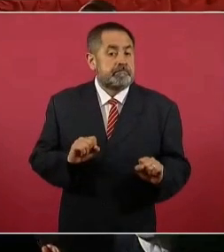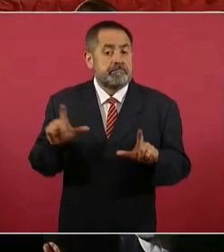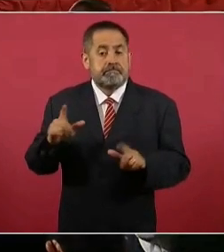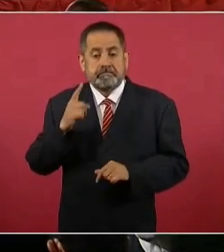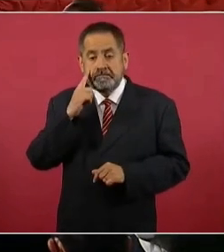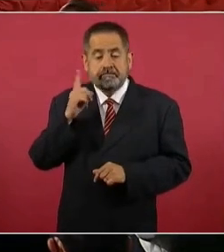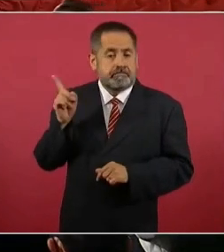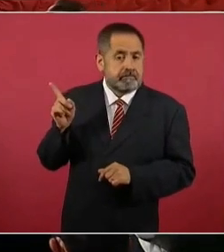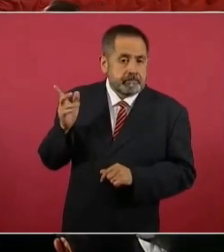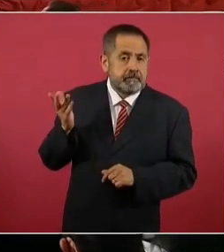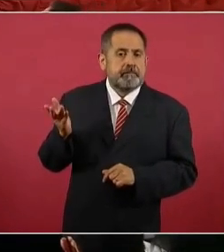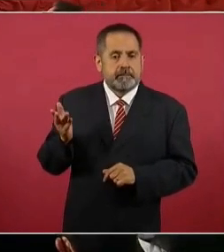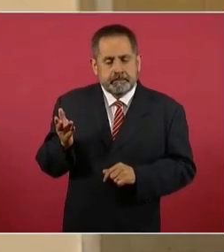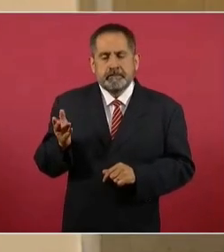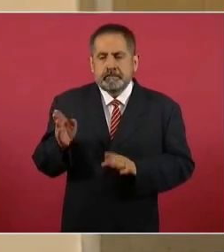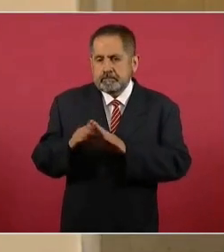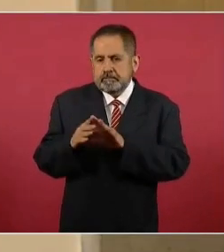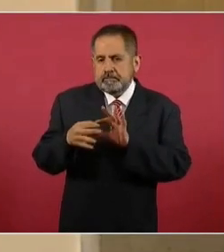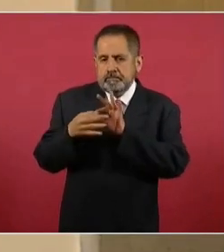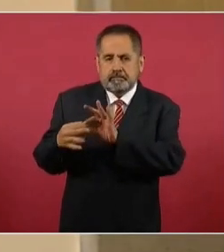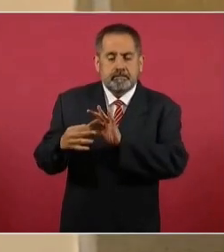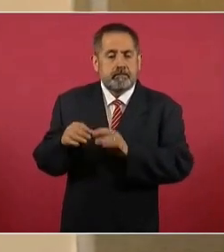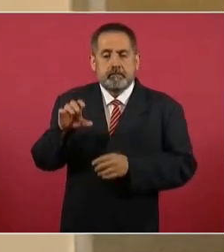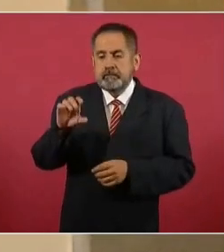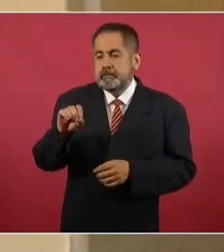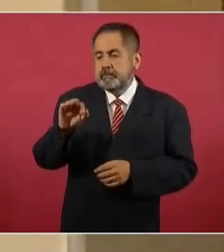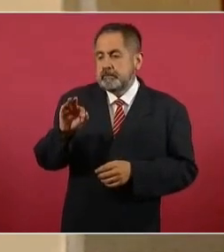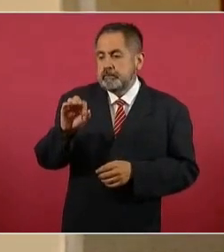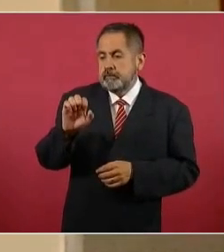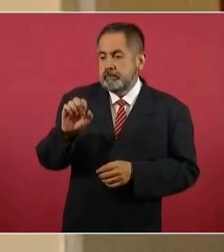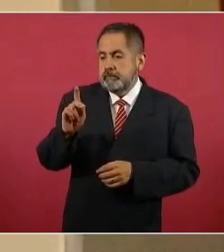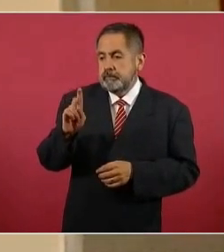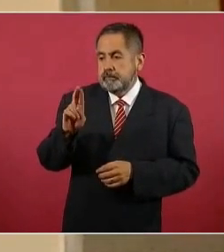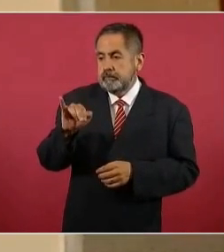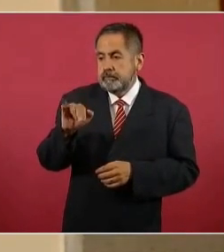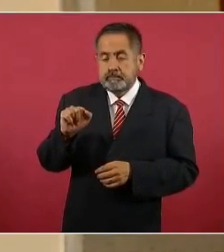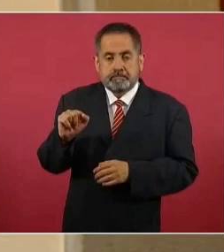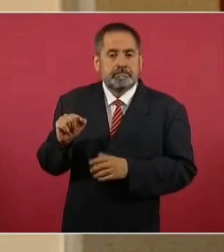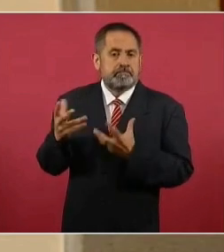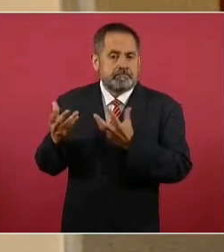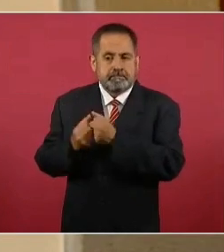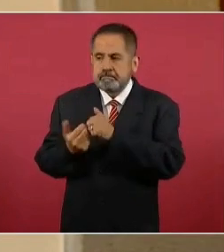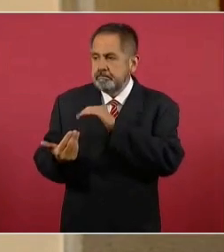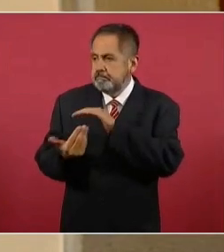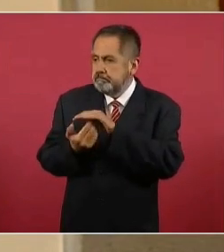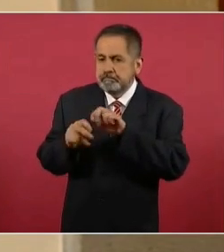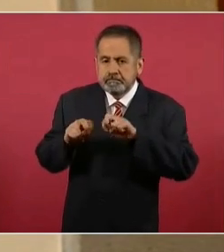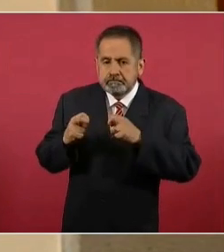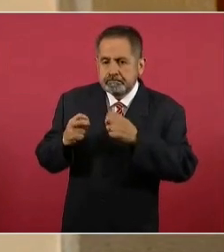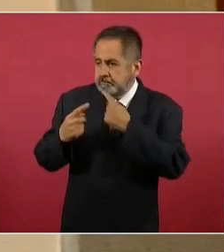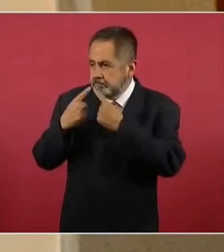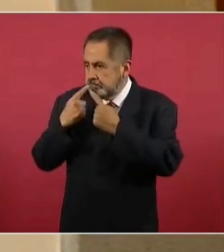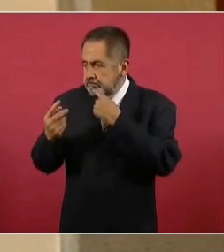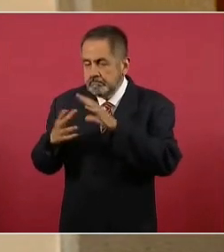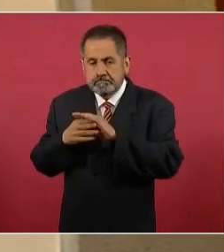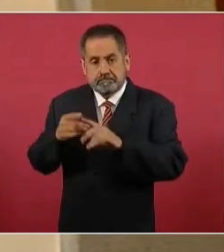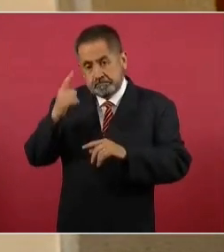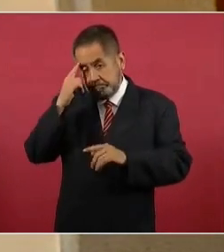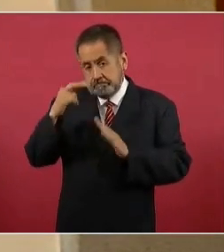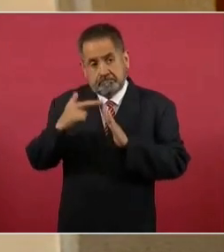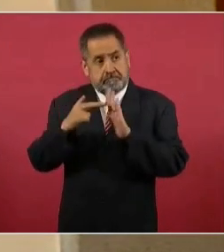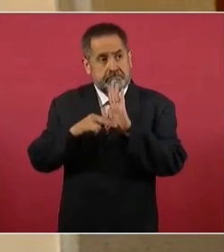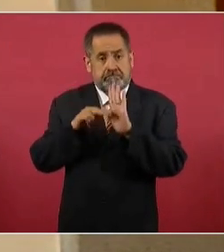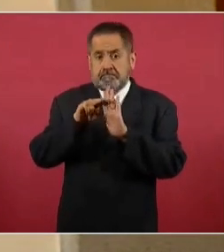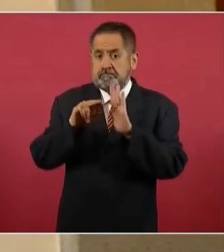imprescindible y muy sustantiva con la COFEPRIS, con quien hemos establecido mesas de trabajo que aseguran altos estándares